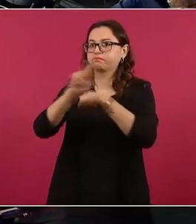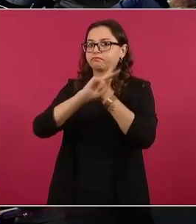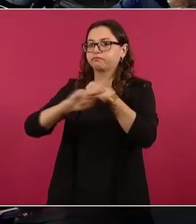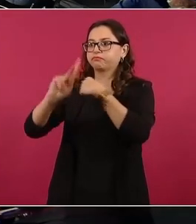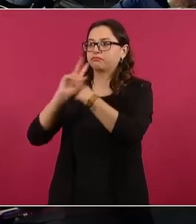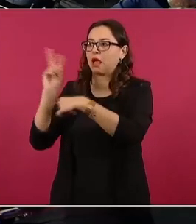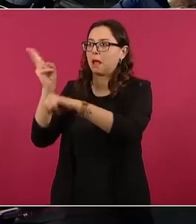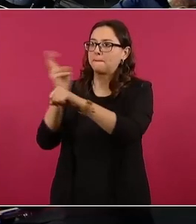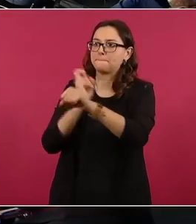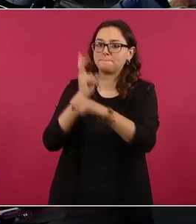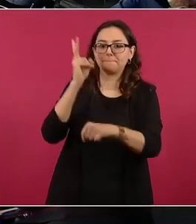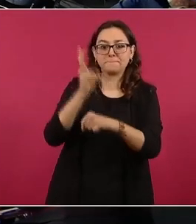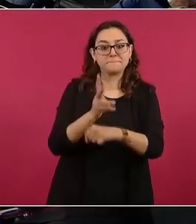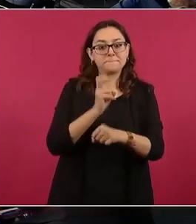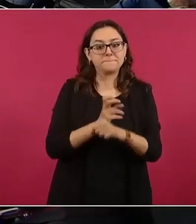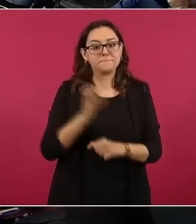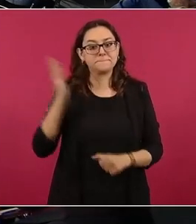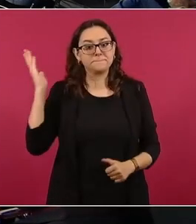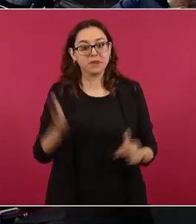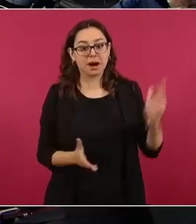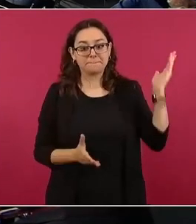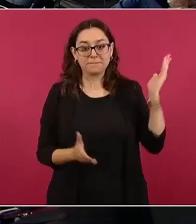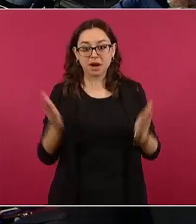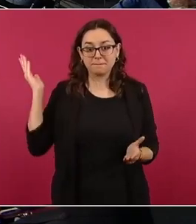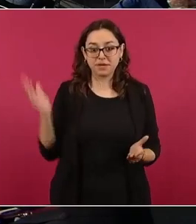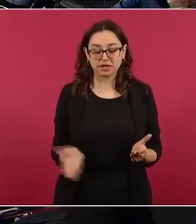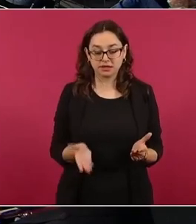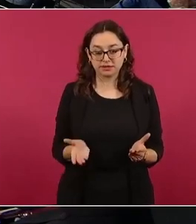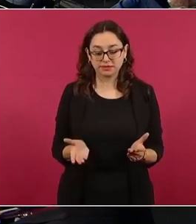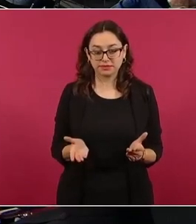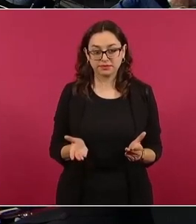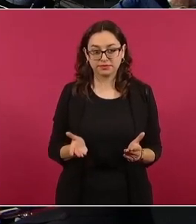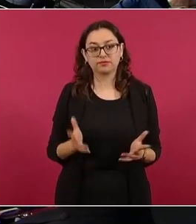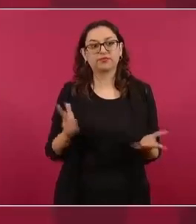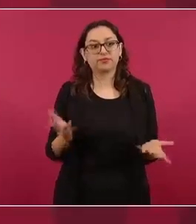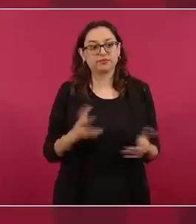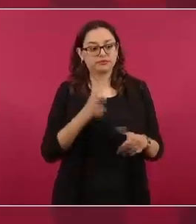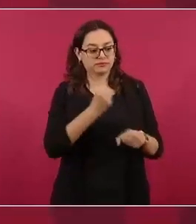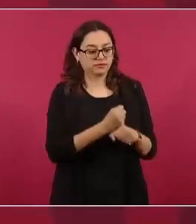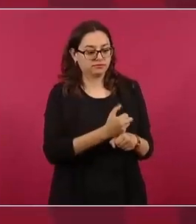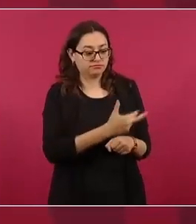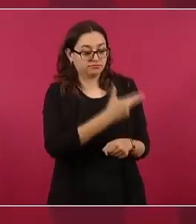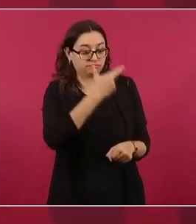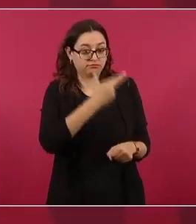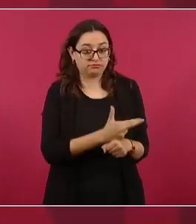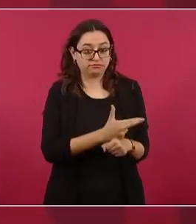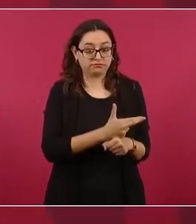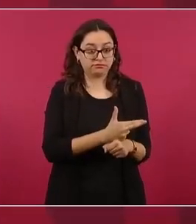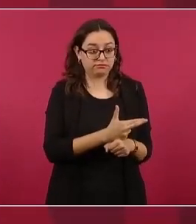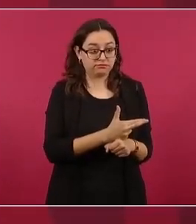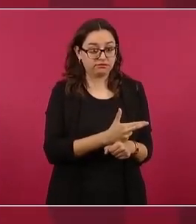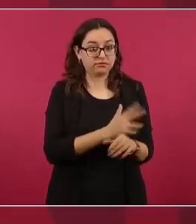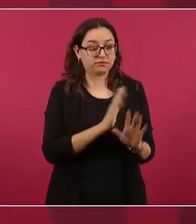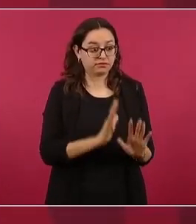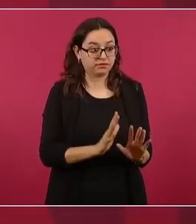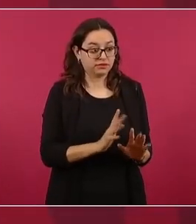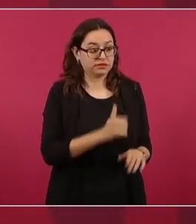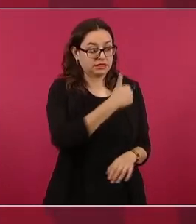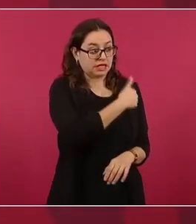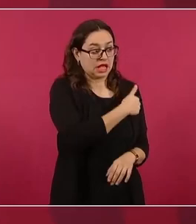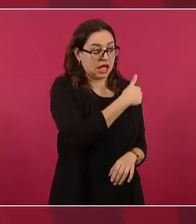y a los secretarios les toca atender a un invitado especial